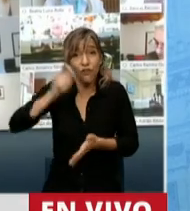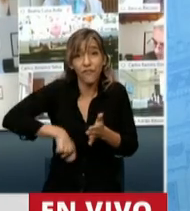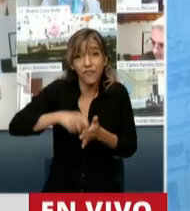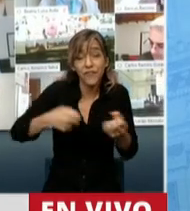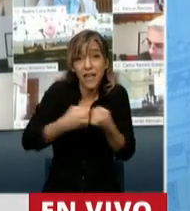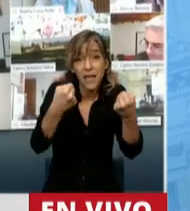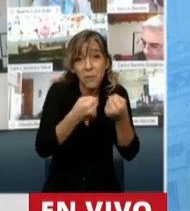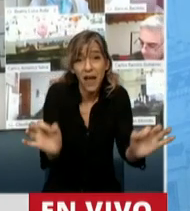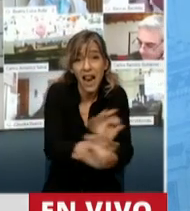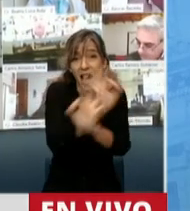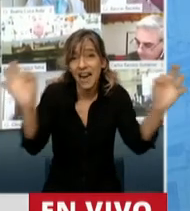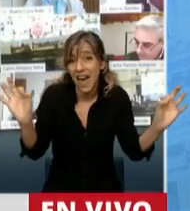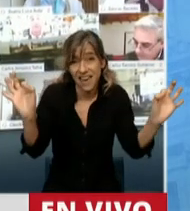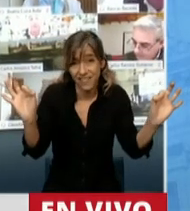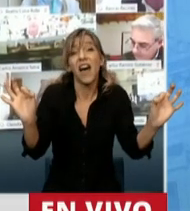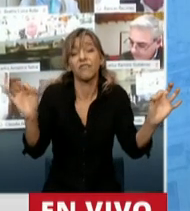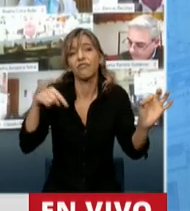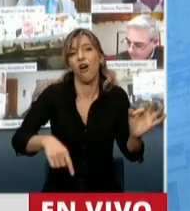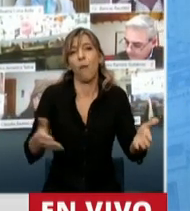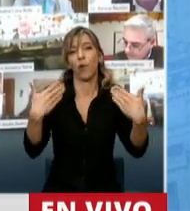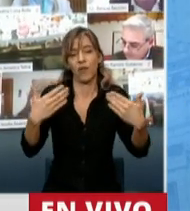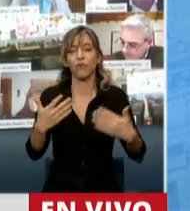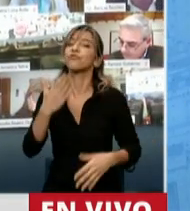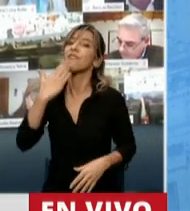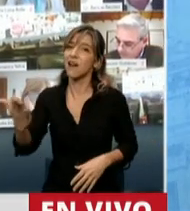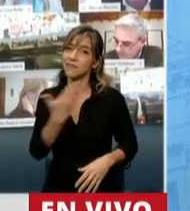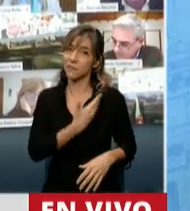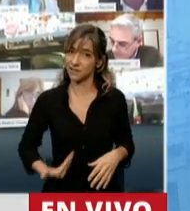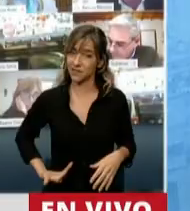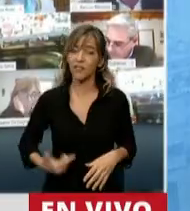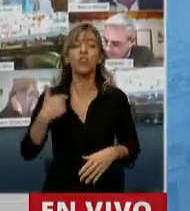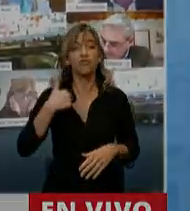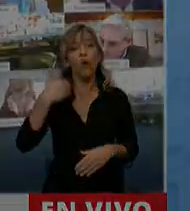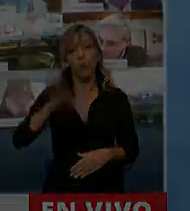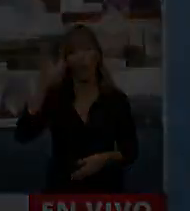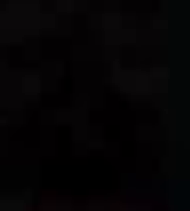playón deportivo. Gracias, señor presidente. Anticipo mi voto positivo. gracias.